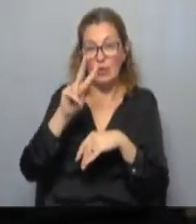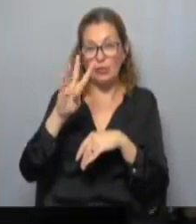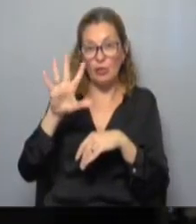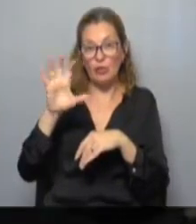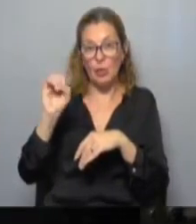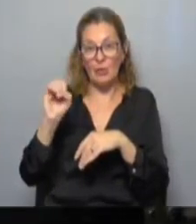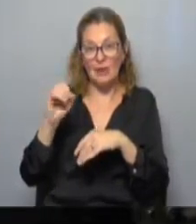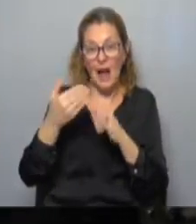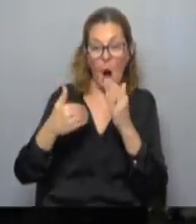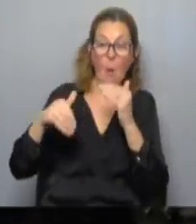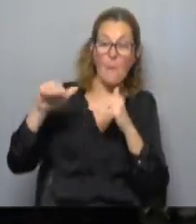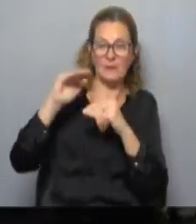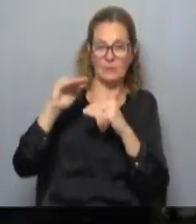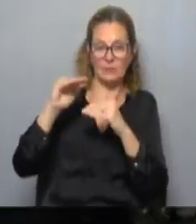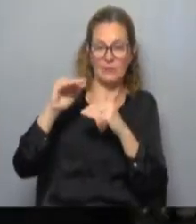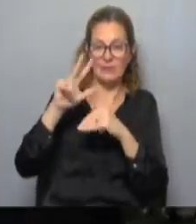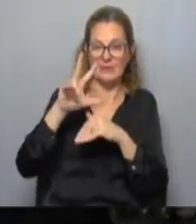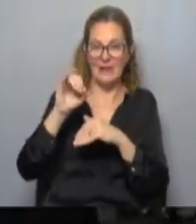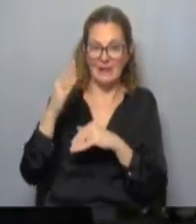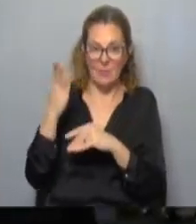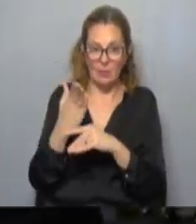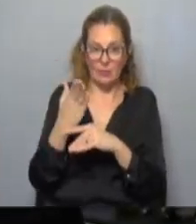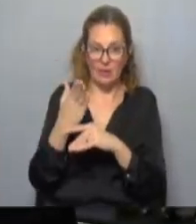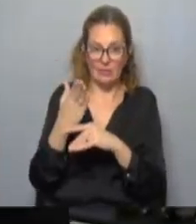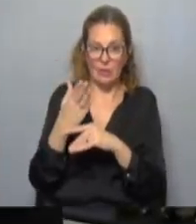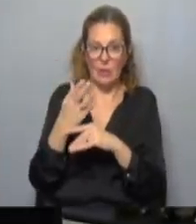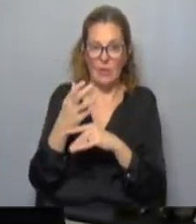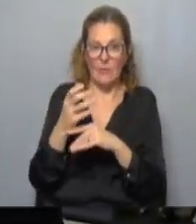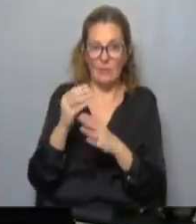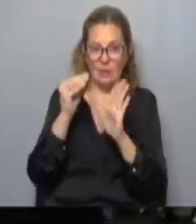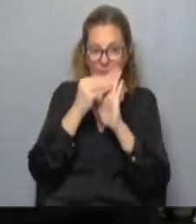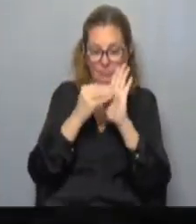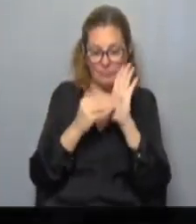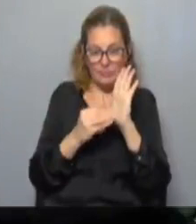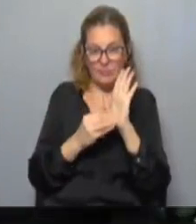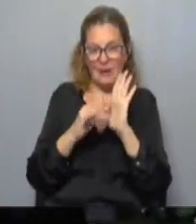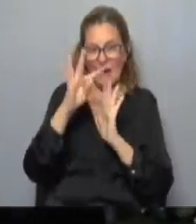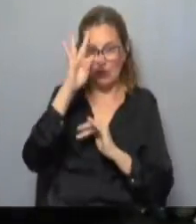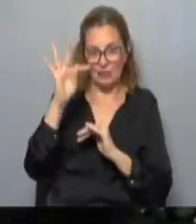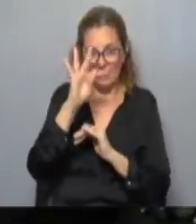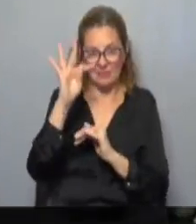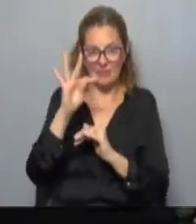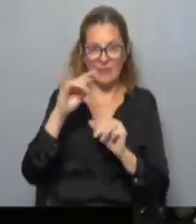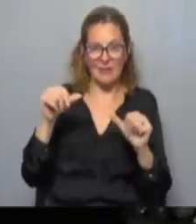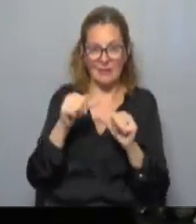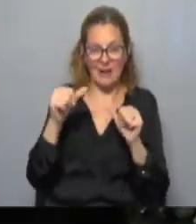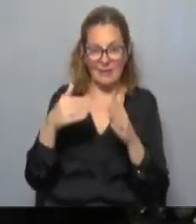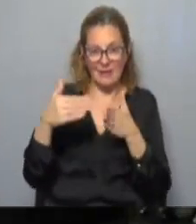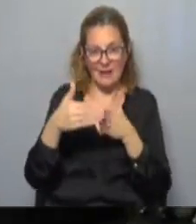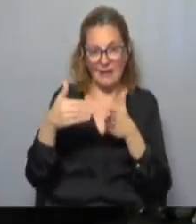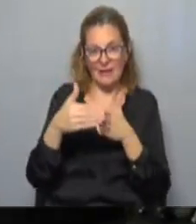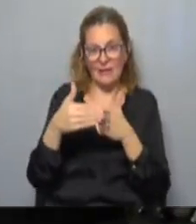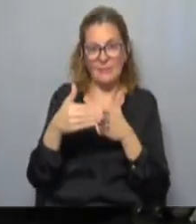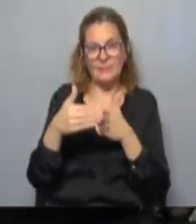tuvimos el aumento de un 30% de la cantidad de inscriptos a los talleres que se desarrollan en esquinas